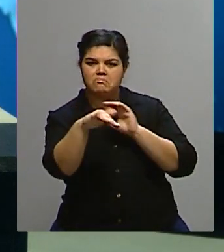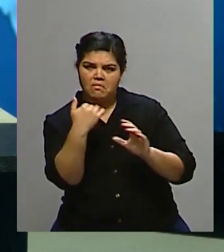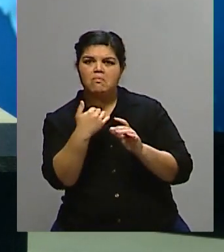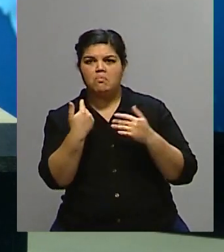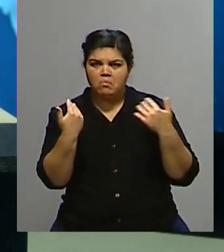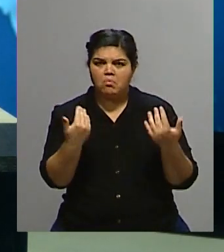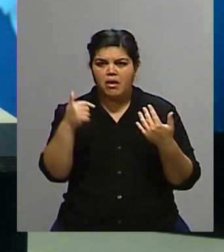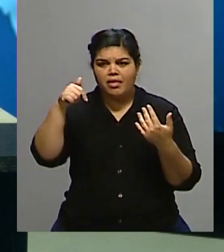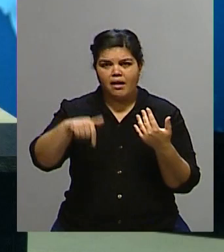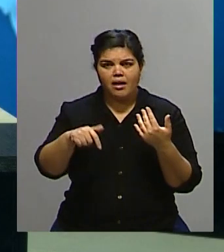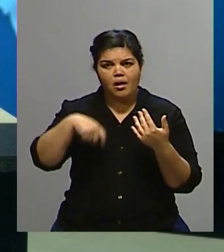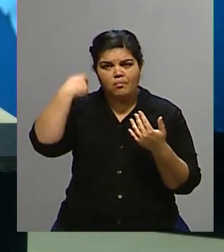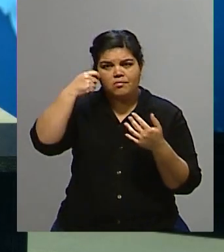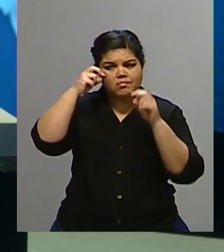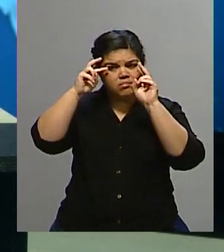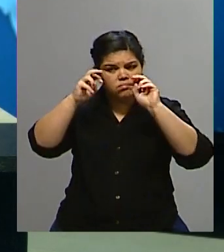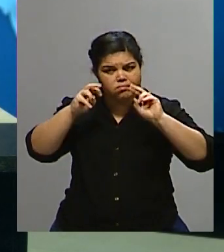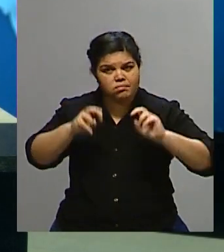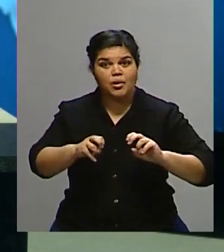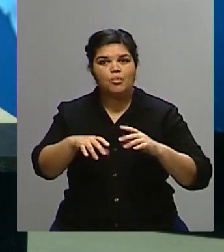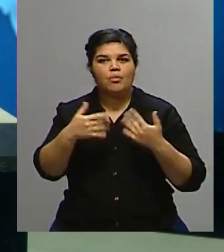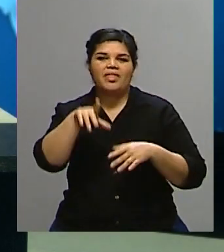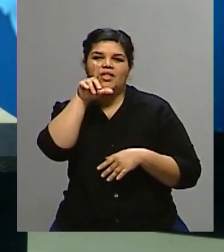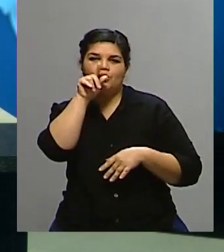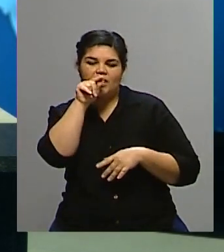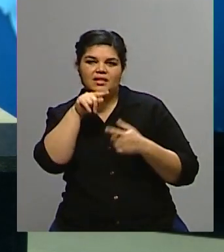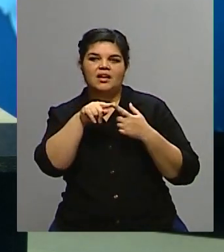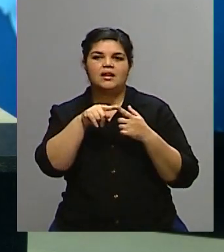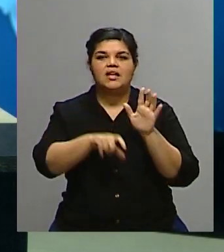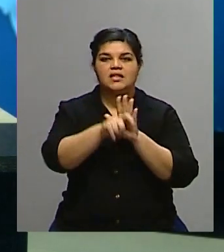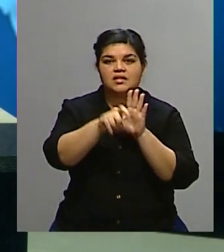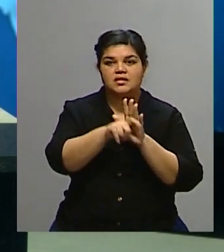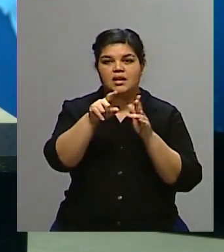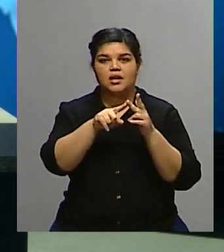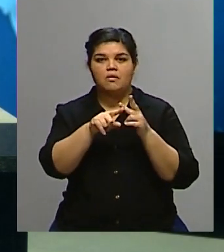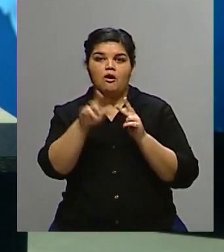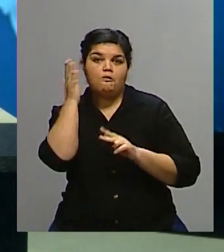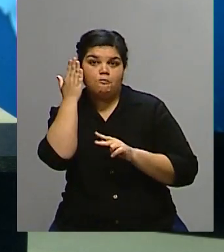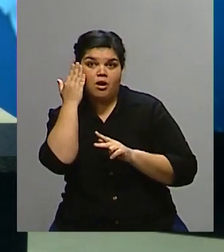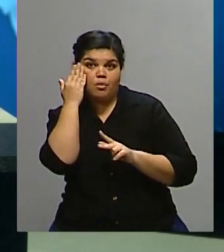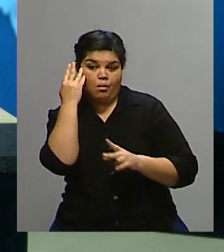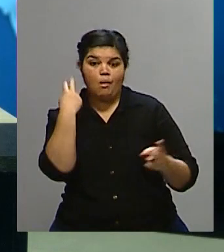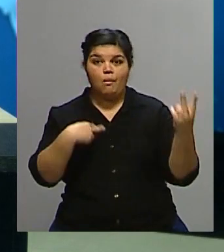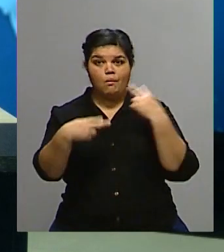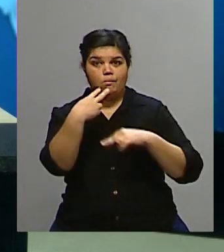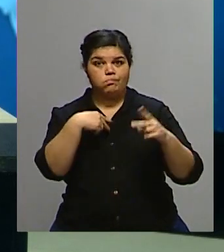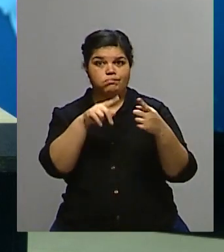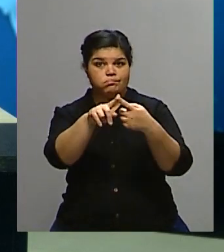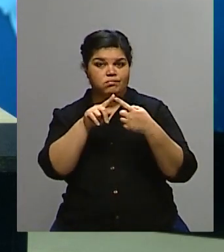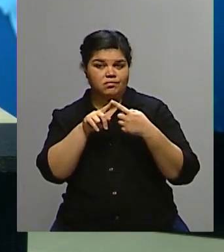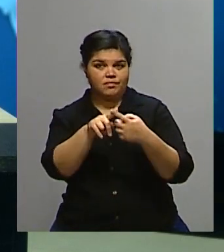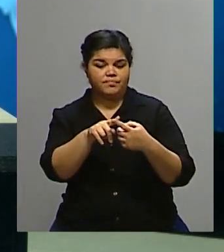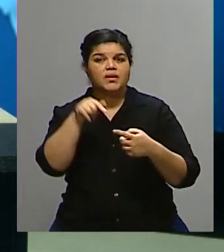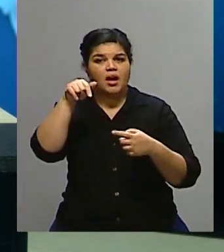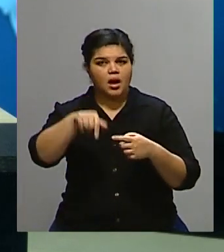este programa, analizarlo, lo pueden hacer a través de Twitter. Estamos también en Instagram y en Facebook. Seguimos hablando de la repercusión de la